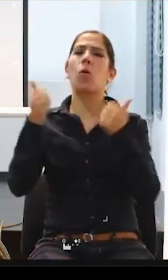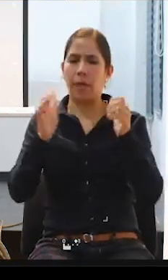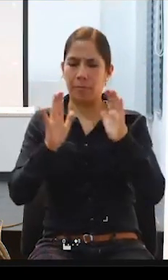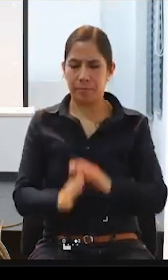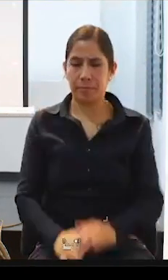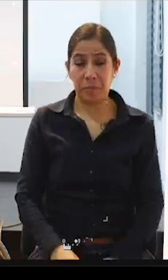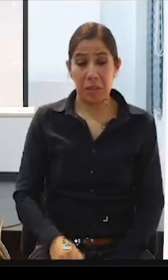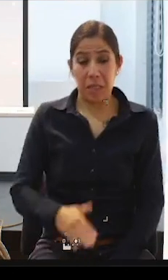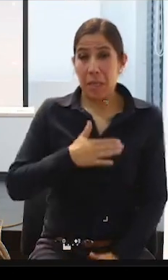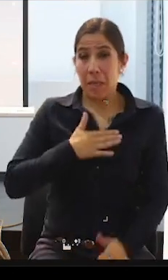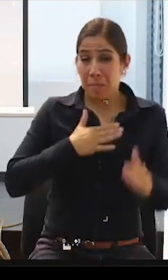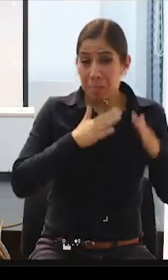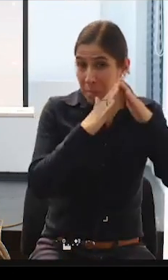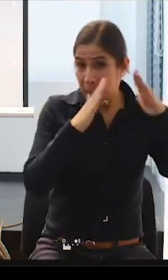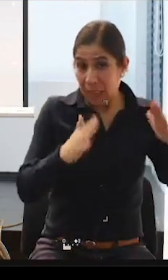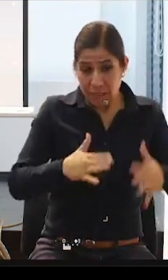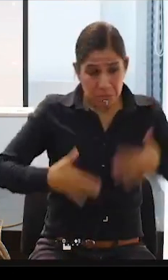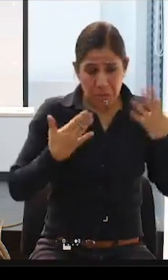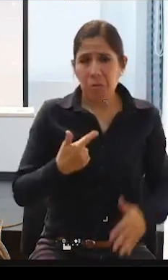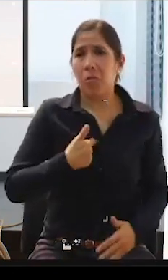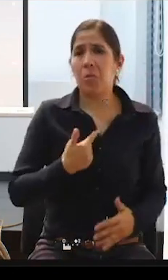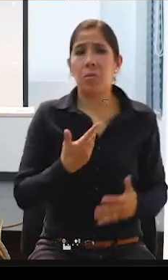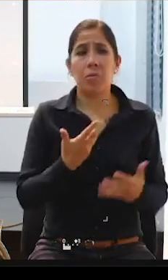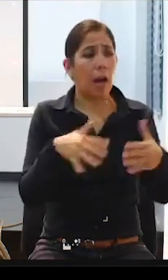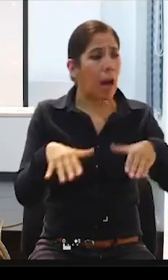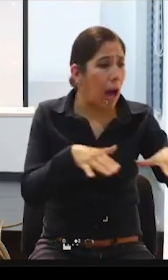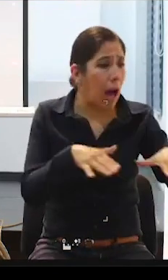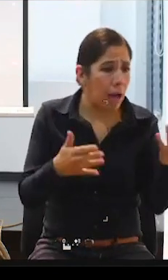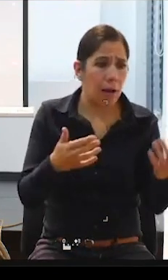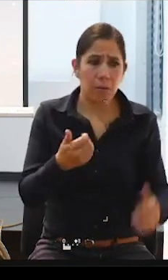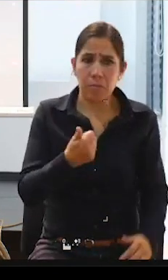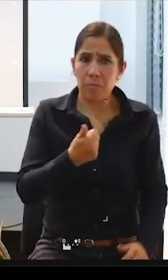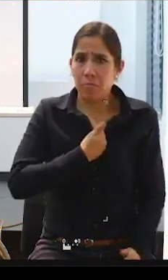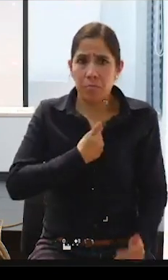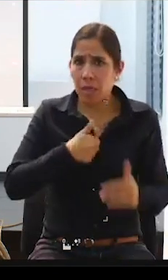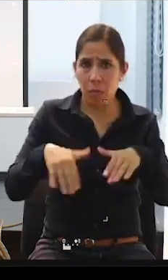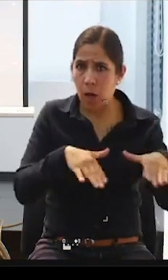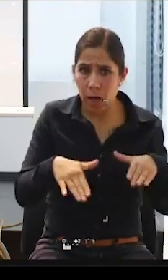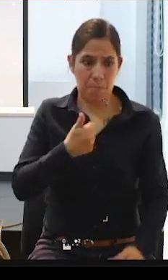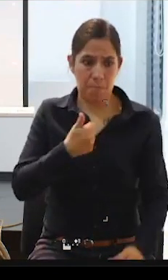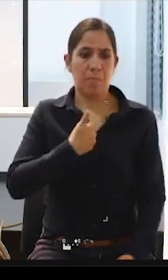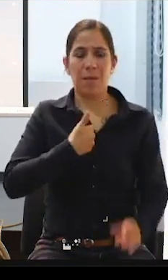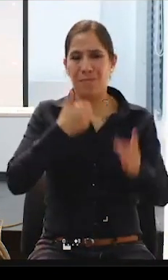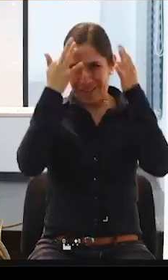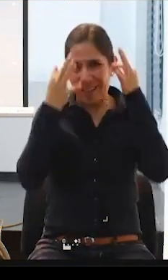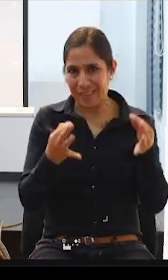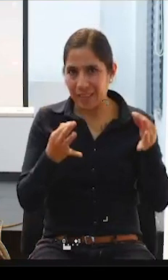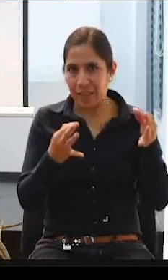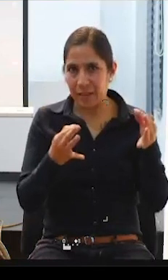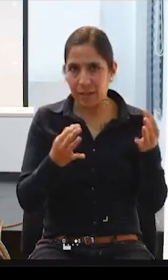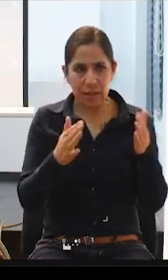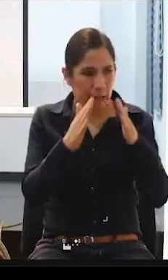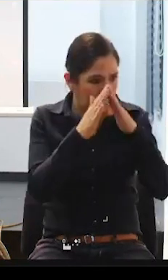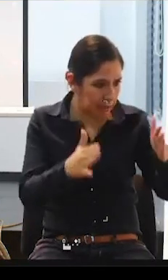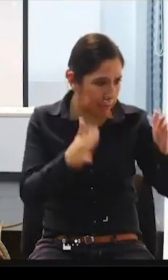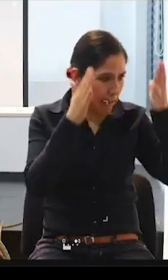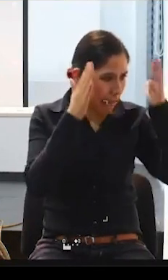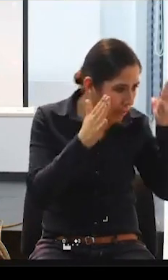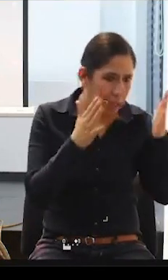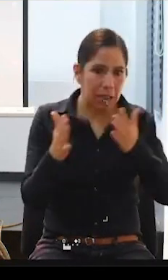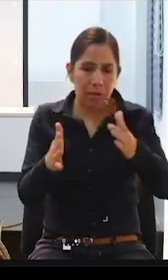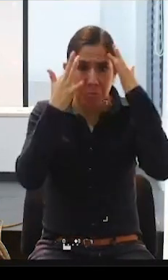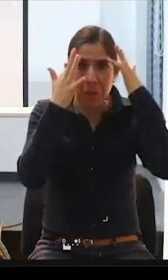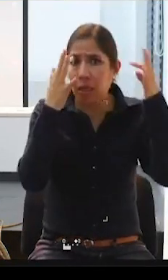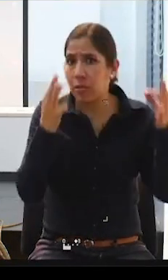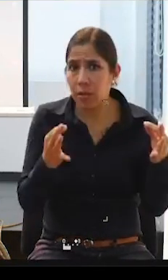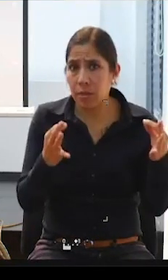casas hacemos lo que tenemos que hacer y tomamos decisiones, tomamos decisiones constantemente, algunas buenas,